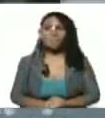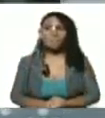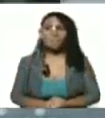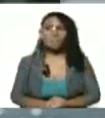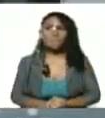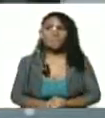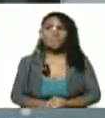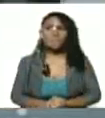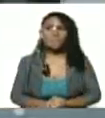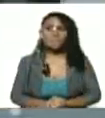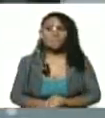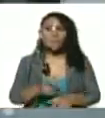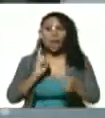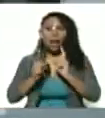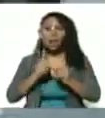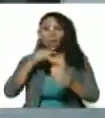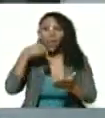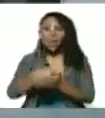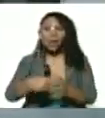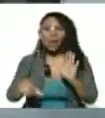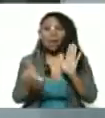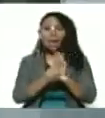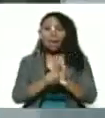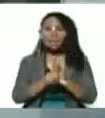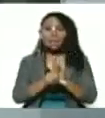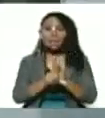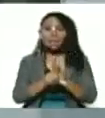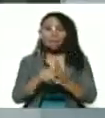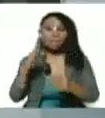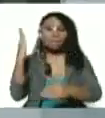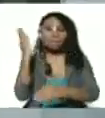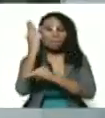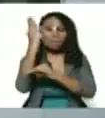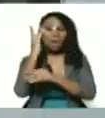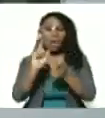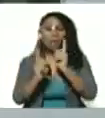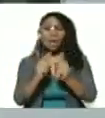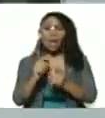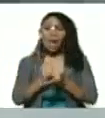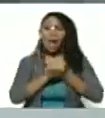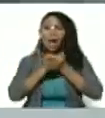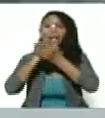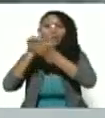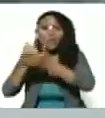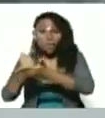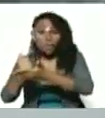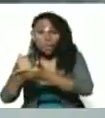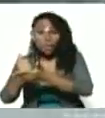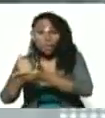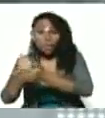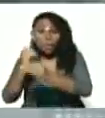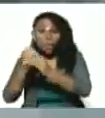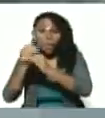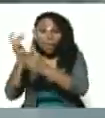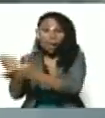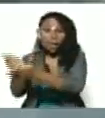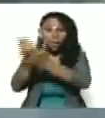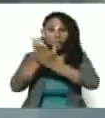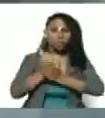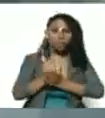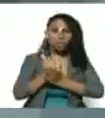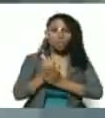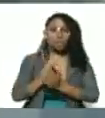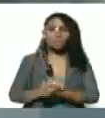Dicen, algunos lo llaman la ley del karma. El que ayuda, será ayudado.